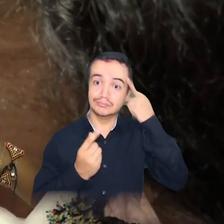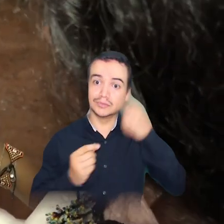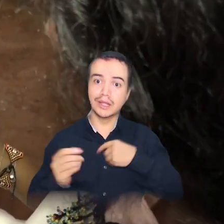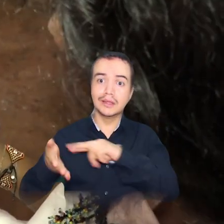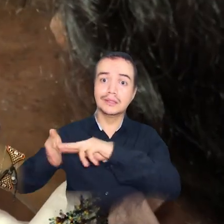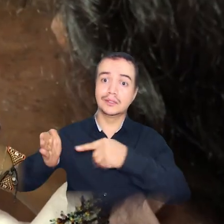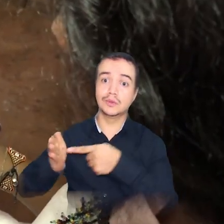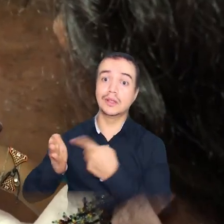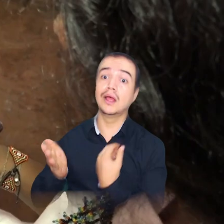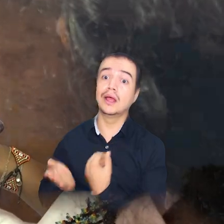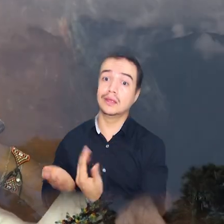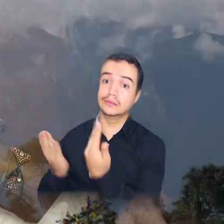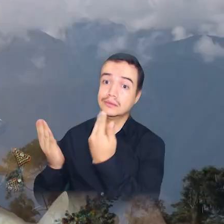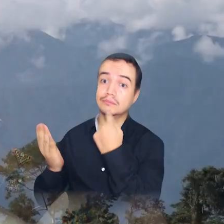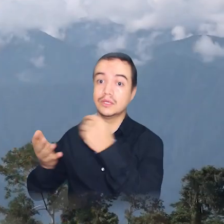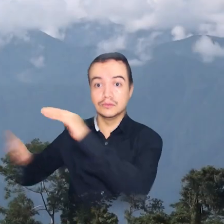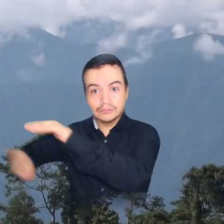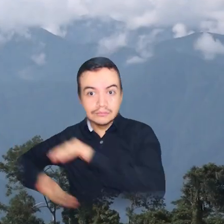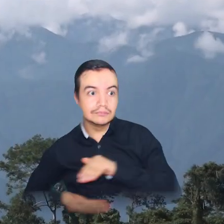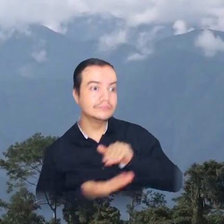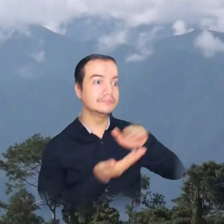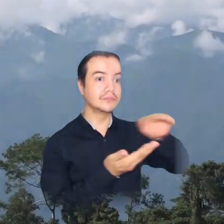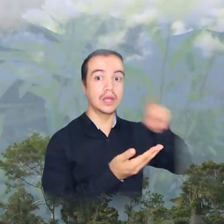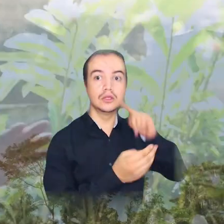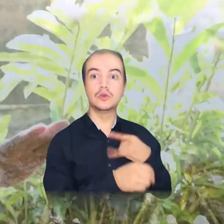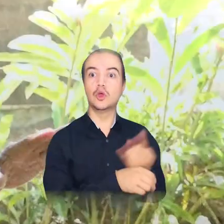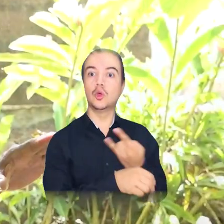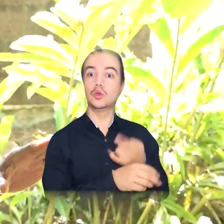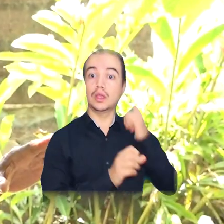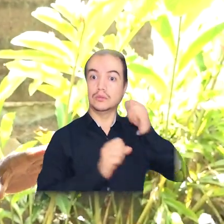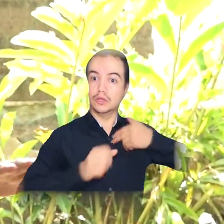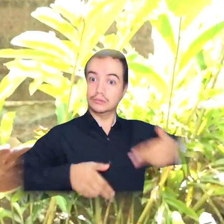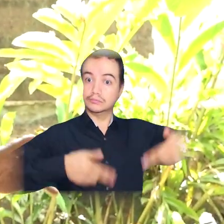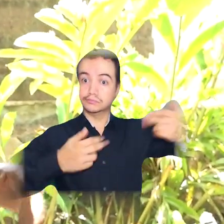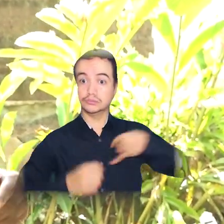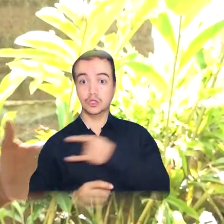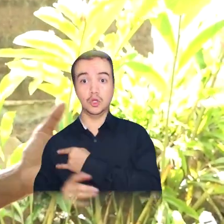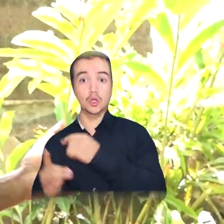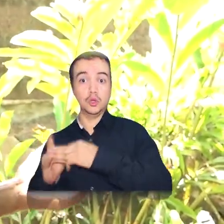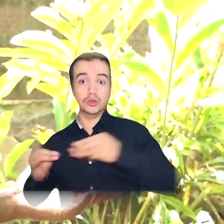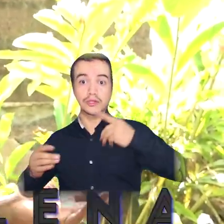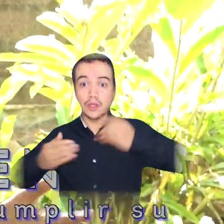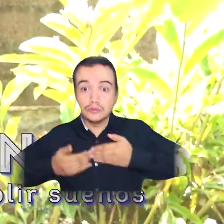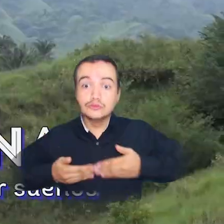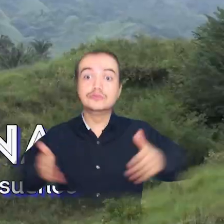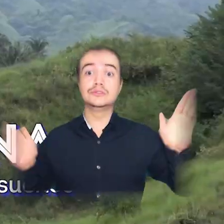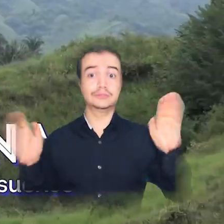la tecnología es un medio y que el buen uso que podamos hacer de ella permite que la universidad expanda sus límites y sus fronteras.